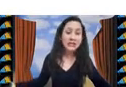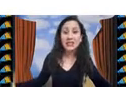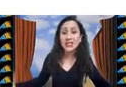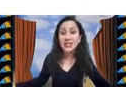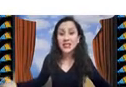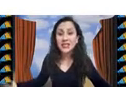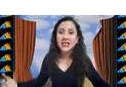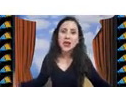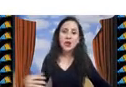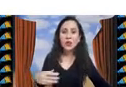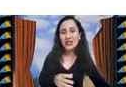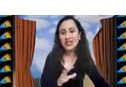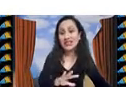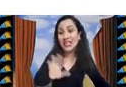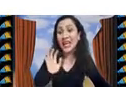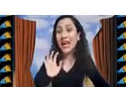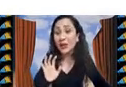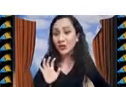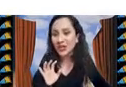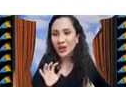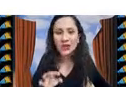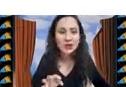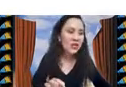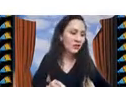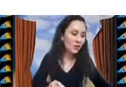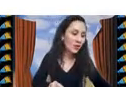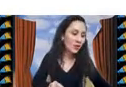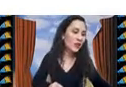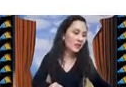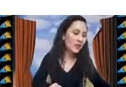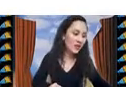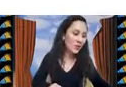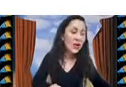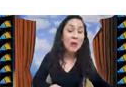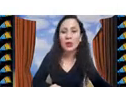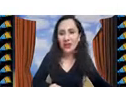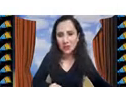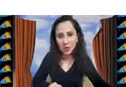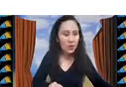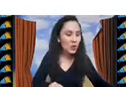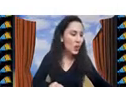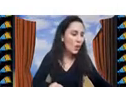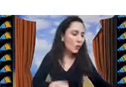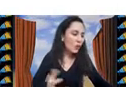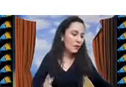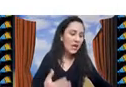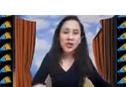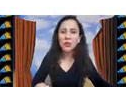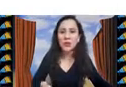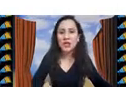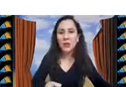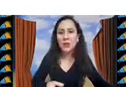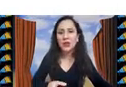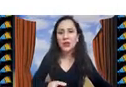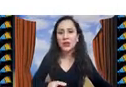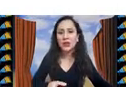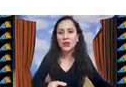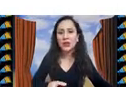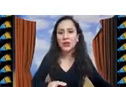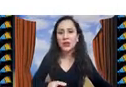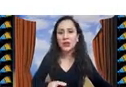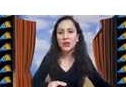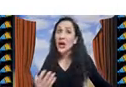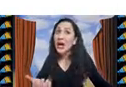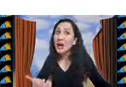y otros y si es así pues este ya considero que estoy haciendo este una aportación ¿no? porque mi algoritmo tiene mejor